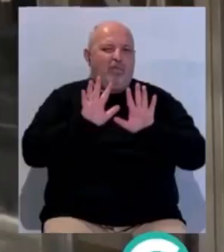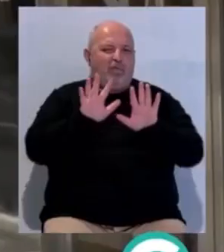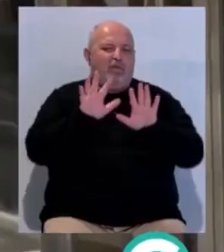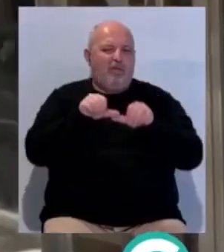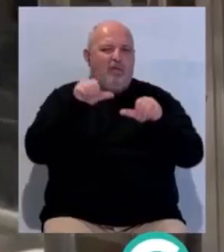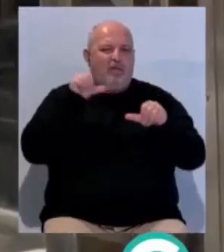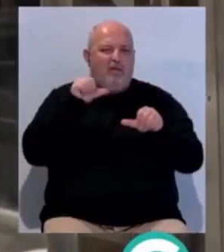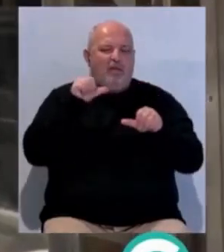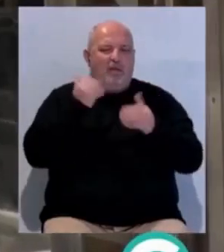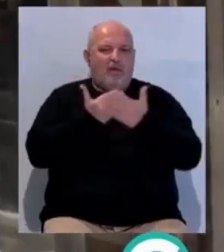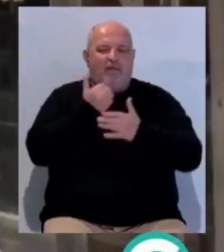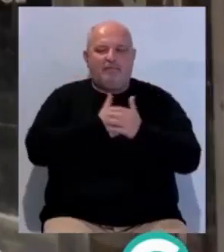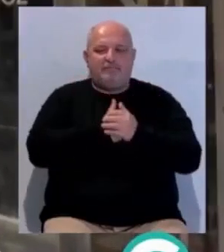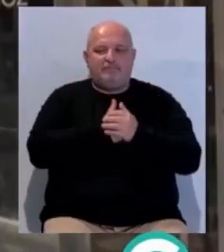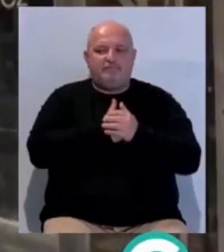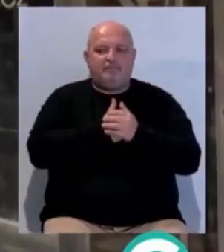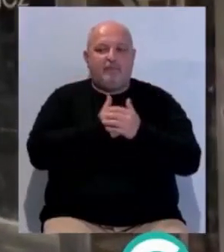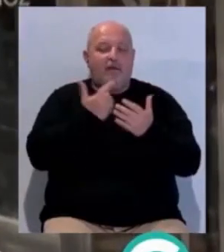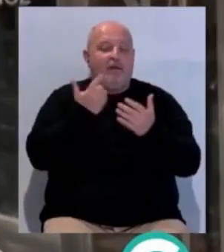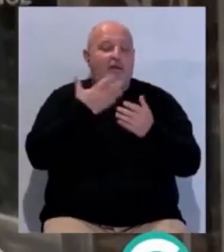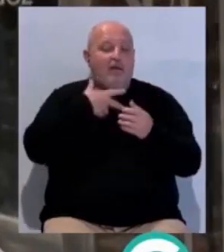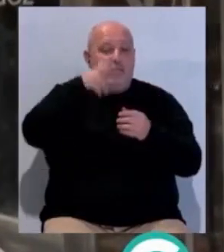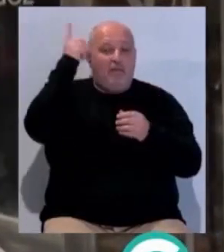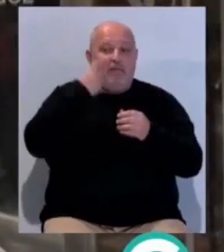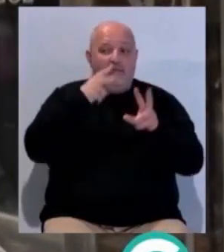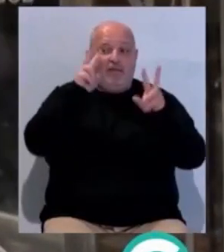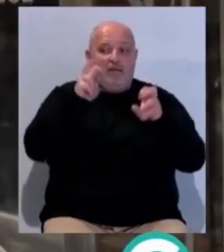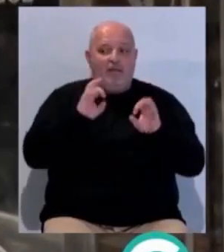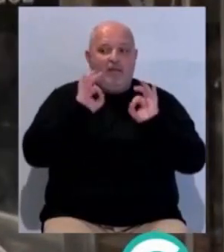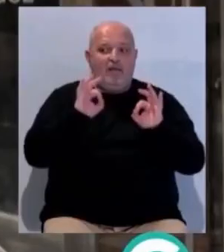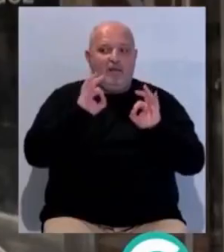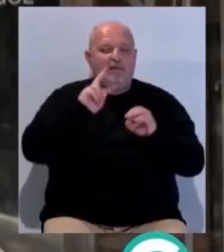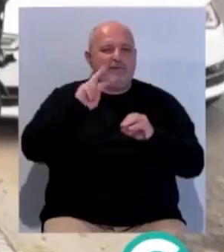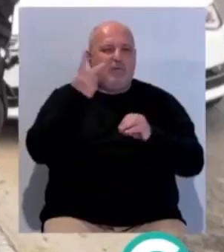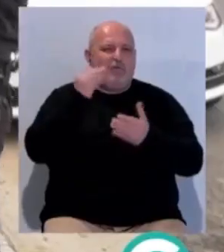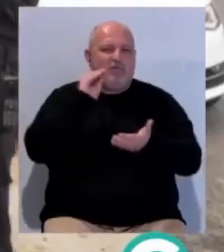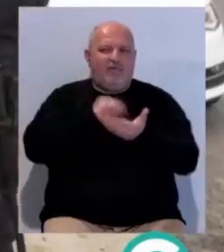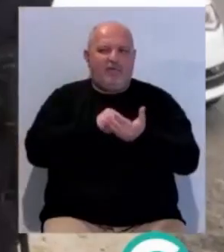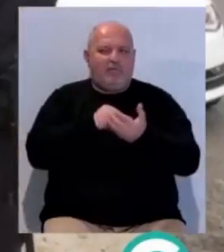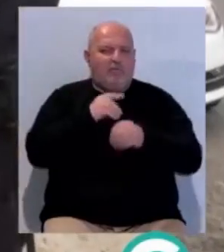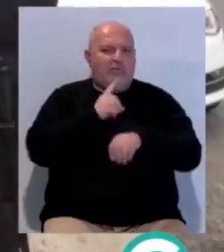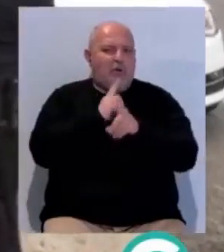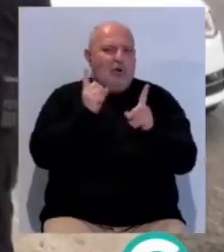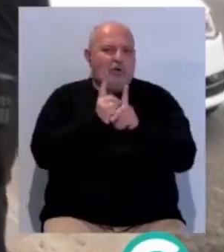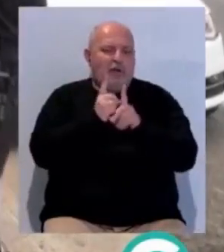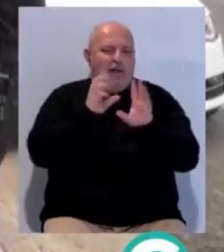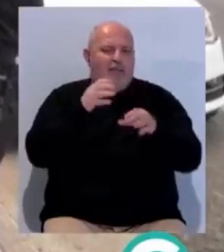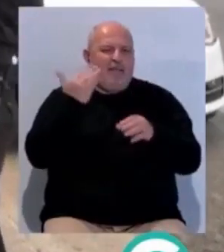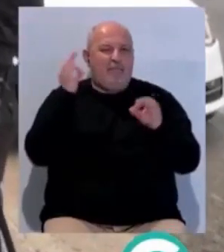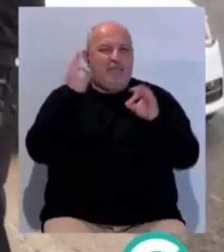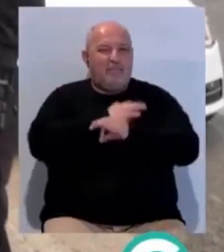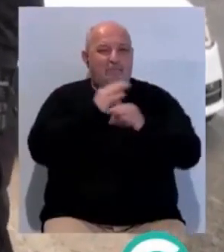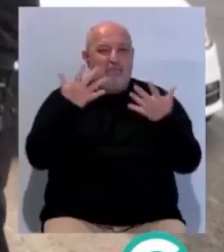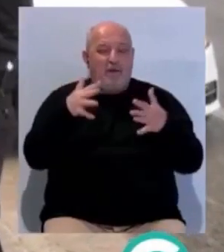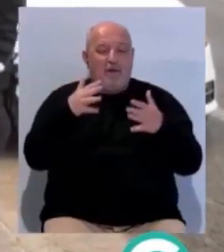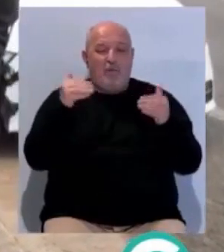durante la jornada. Fuentes de bomberos han apuntado que se trata del segundo desprendimiento en pocas horas en Cádiz. En la madrugada